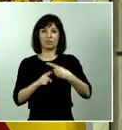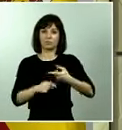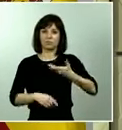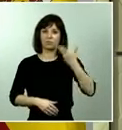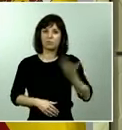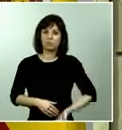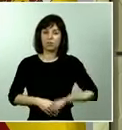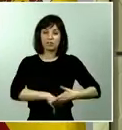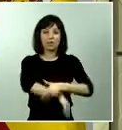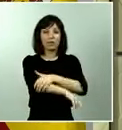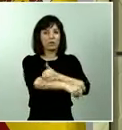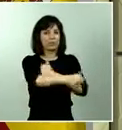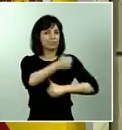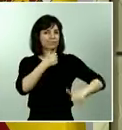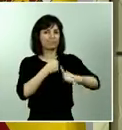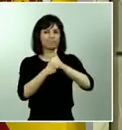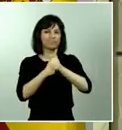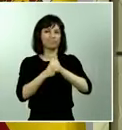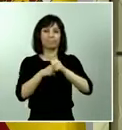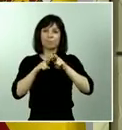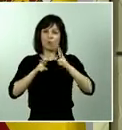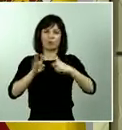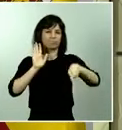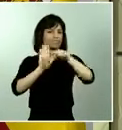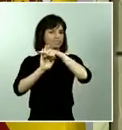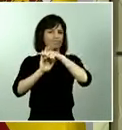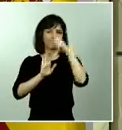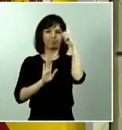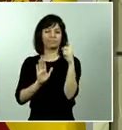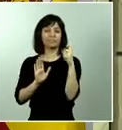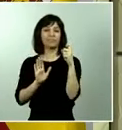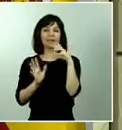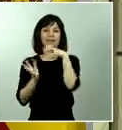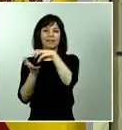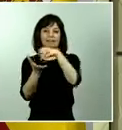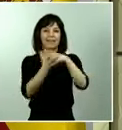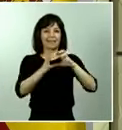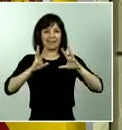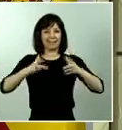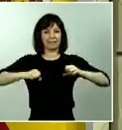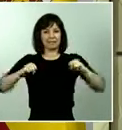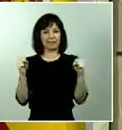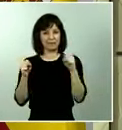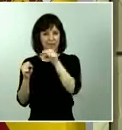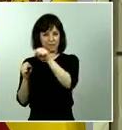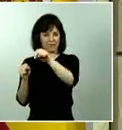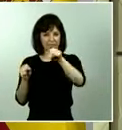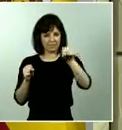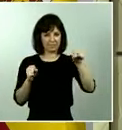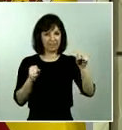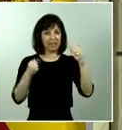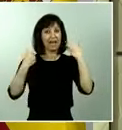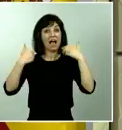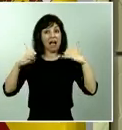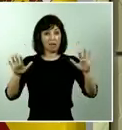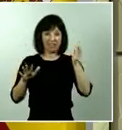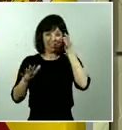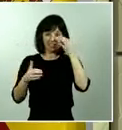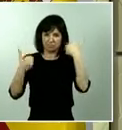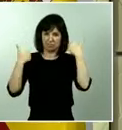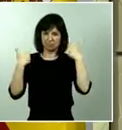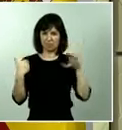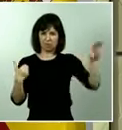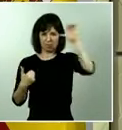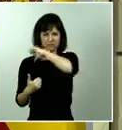que lo hemos marcado desde el primer día, las residencias. Las residencias de mayores, aunque es una competencia de las comunidades autónomas, nos